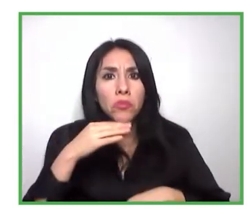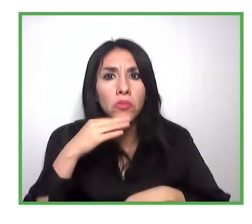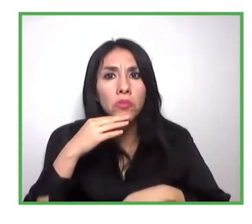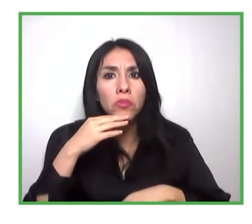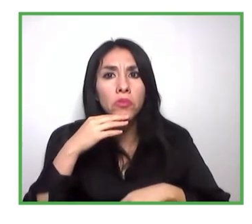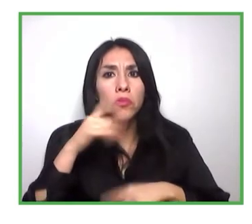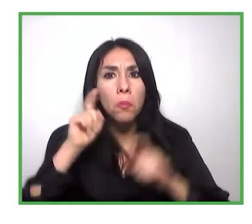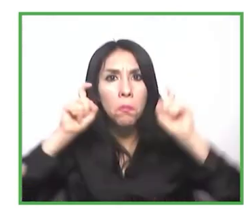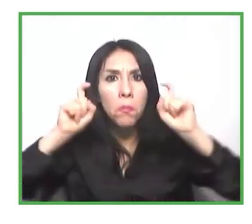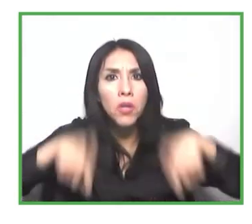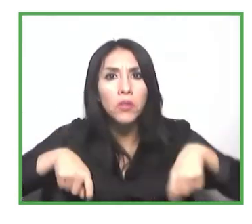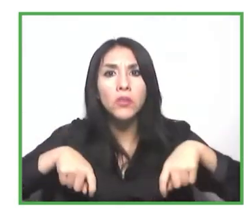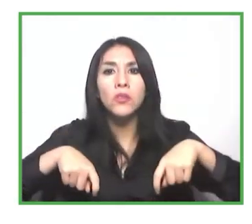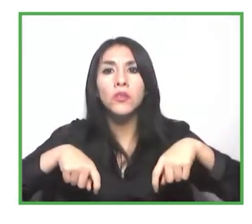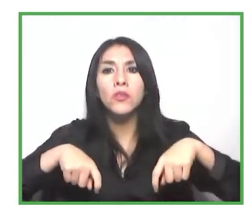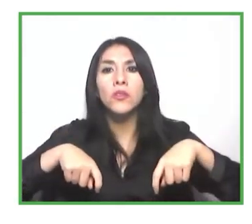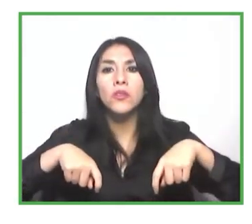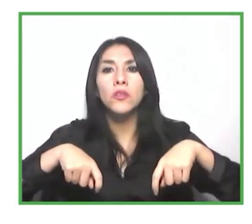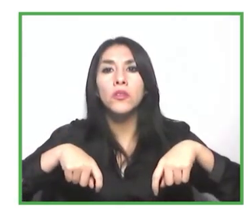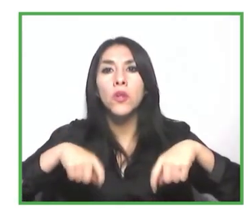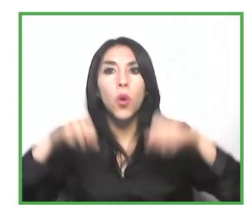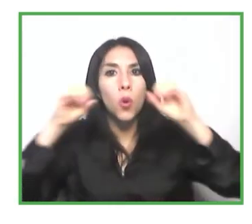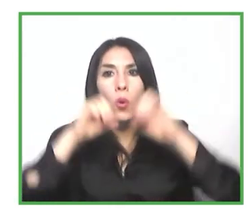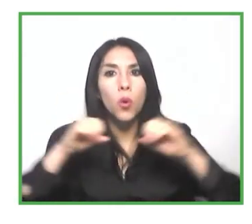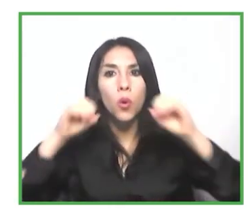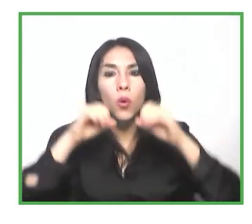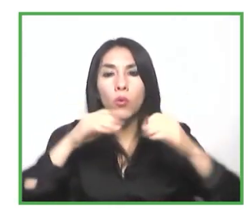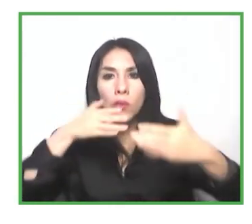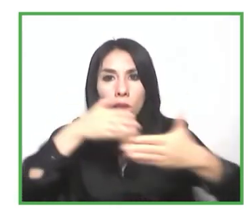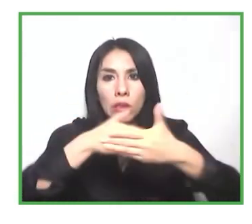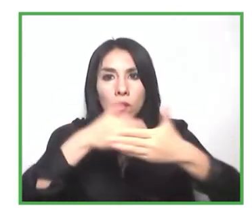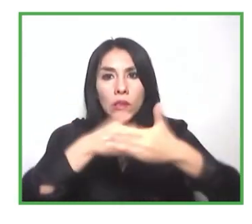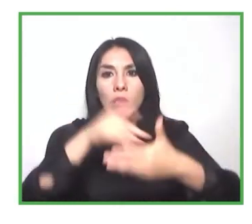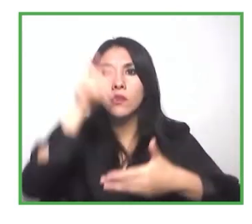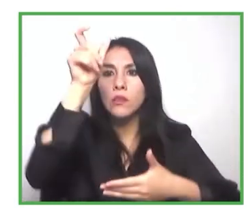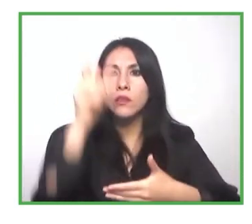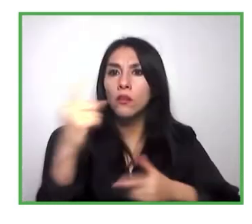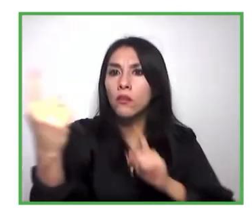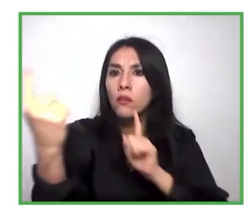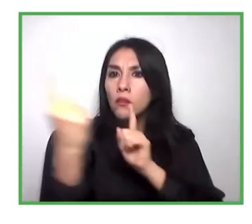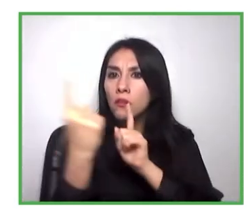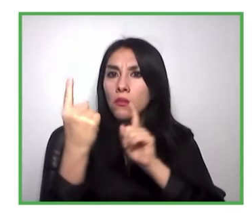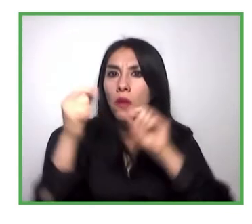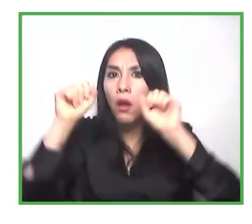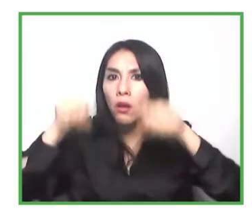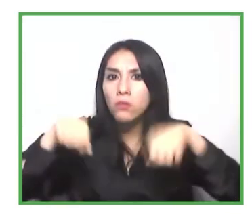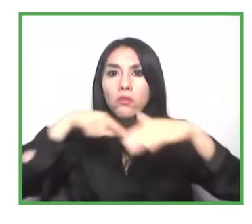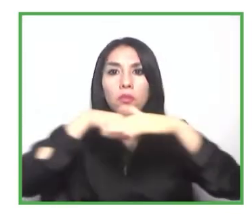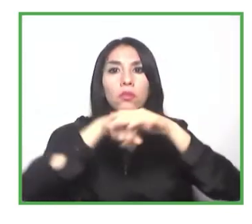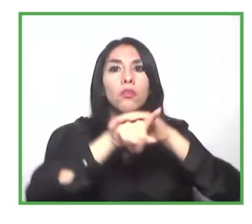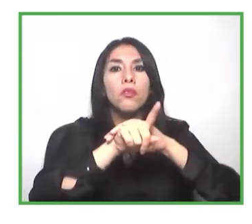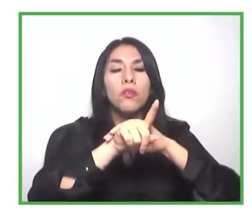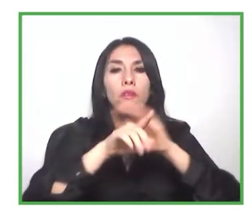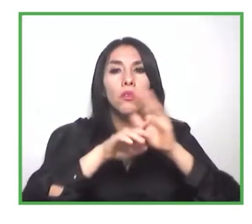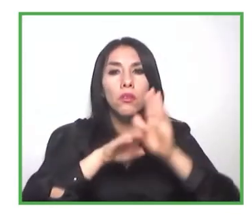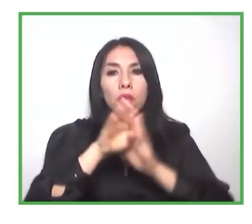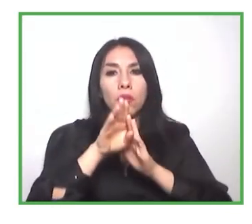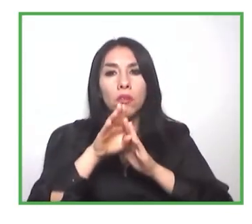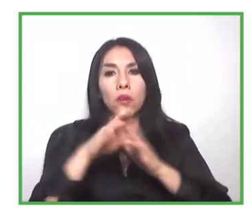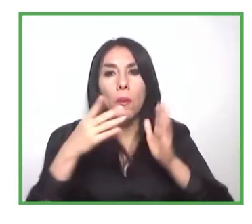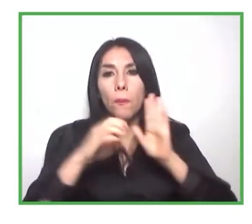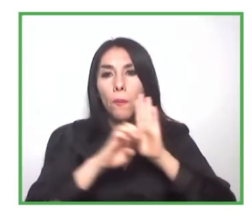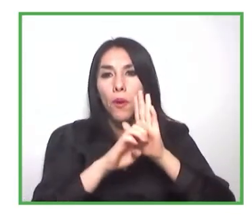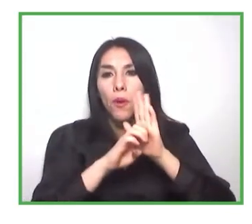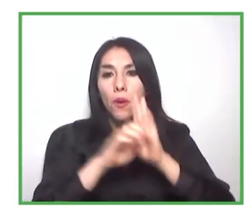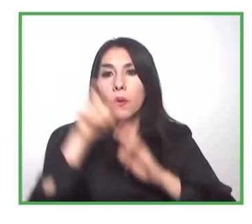impedimento para que la persona se pueda desarrollar. Y que, en el caso donde la persona requiere algún ajuste razonable, que sepas cómo poder